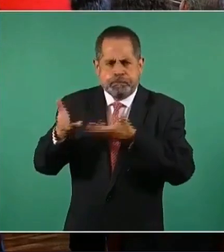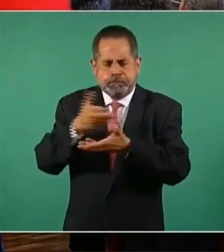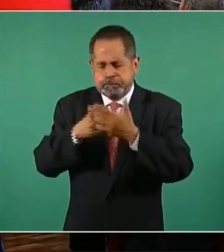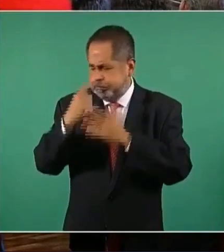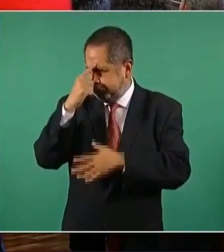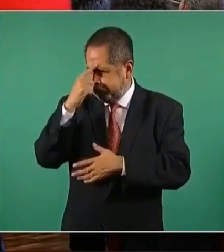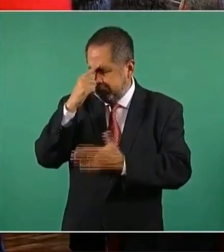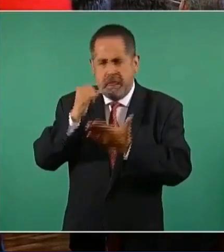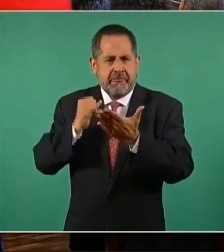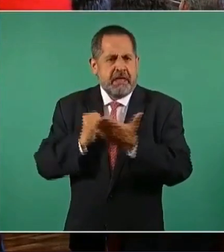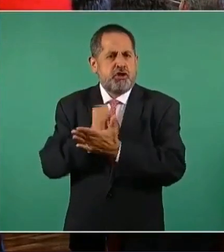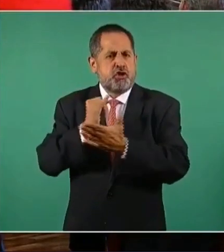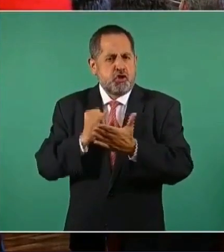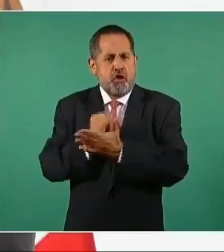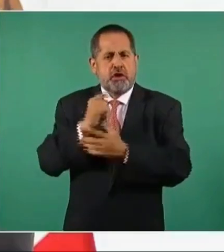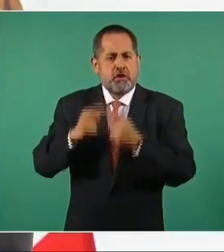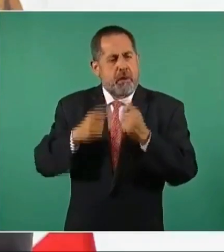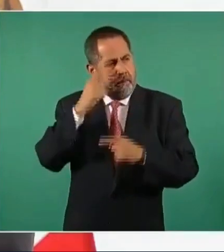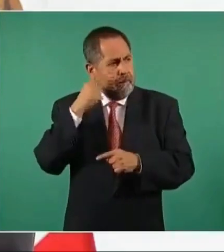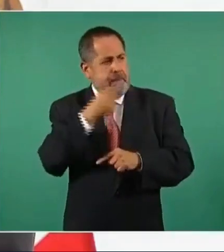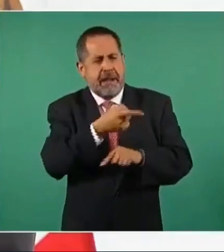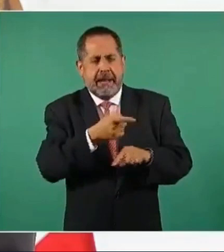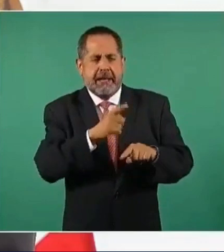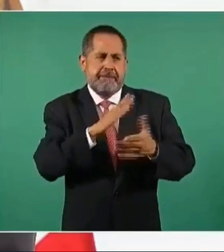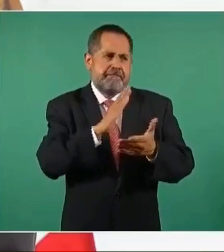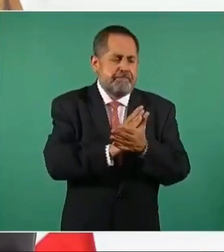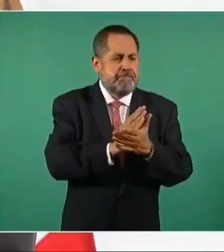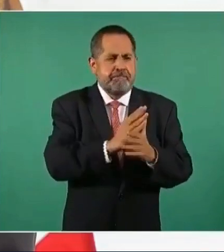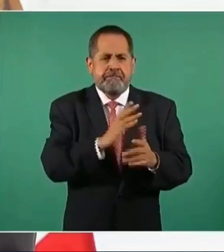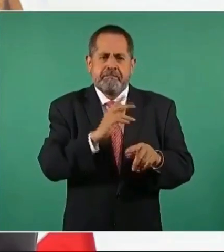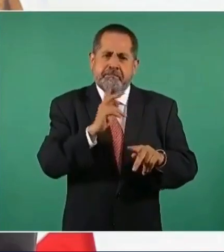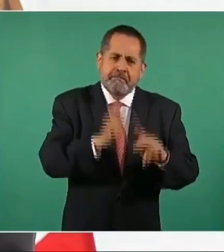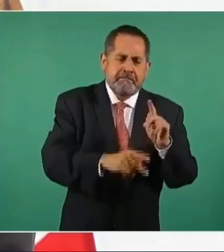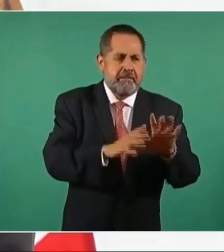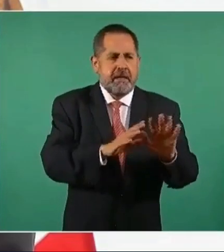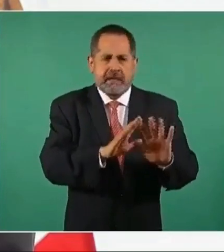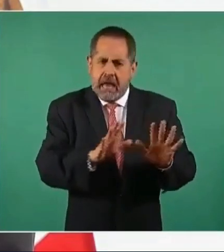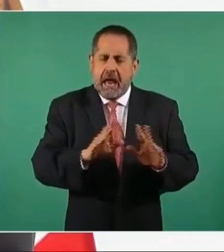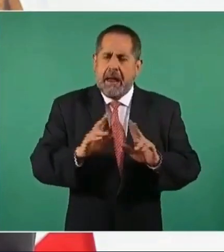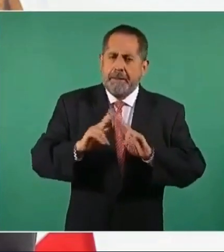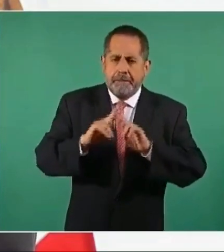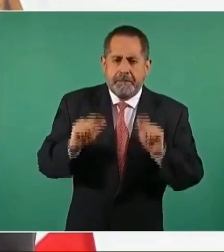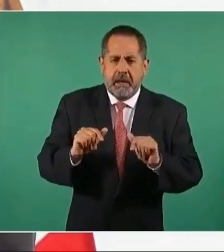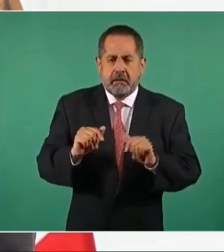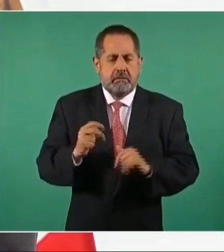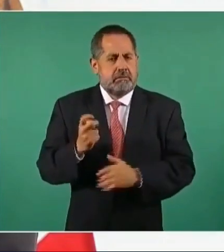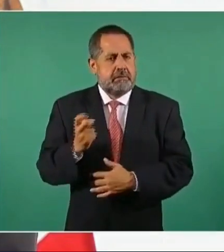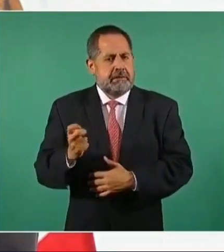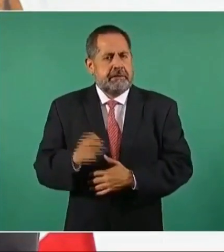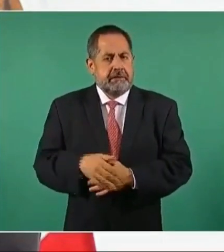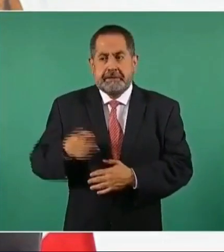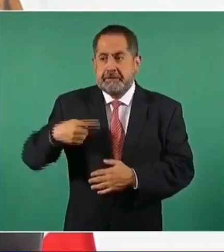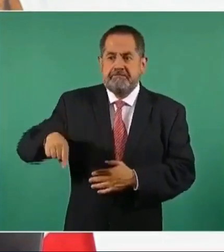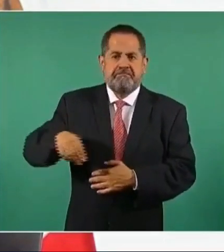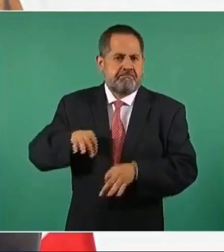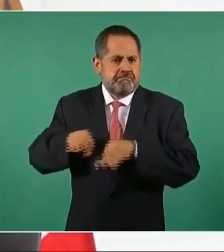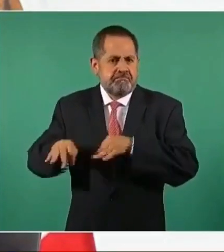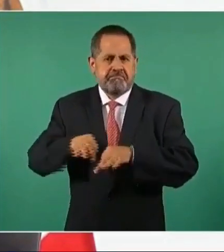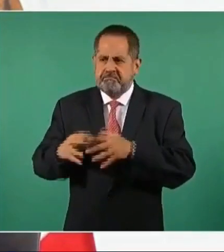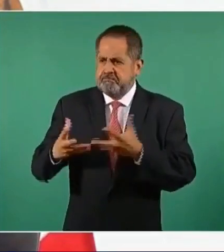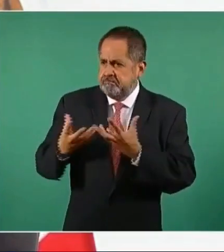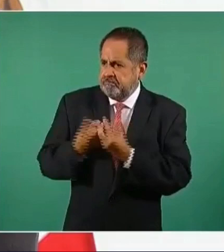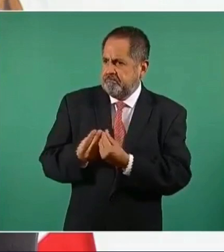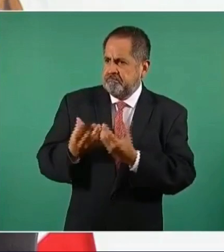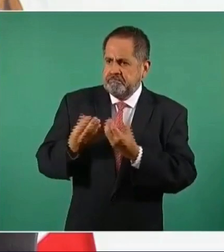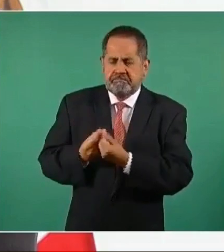los distintos delitos y garantizar la paz. Fruto de este trabajo perseverante, conjunto,